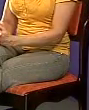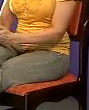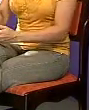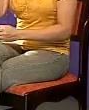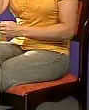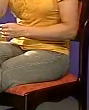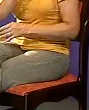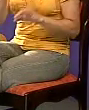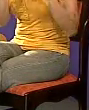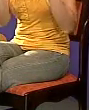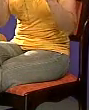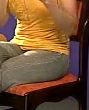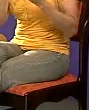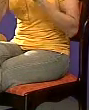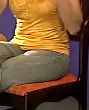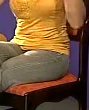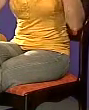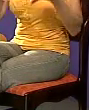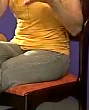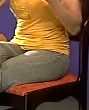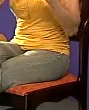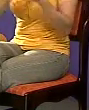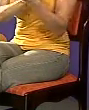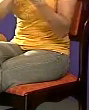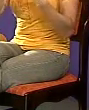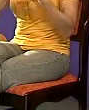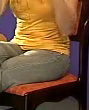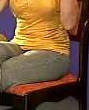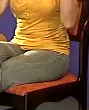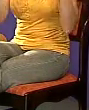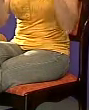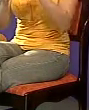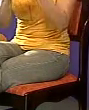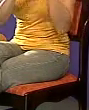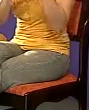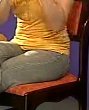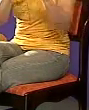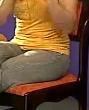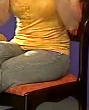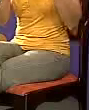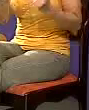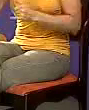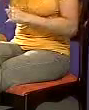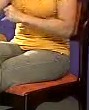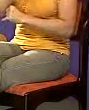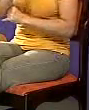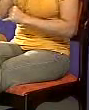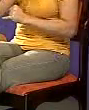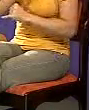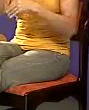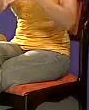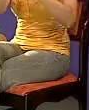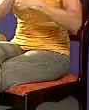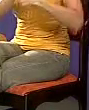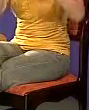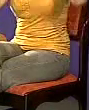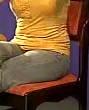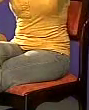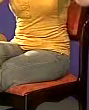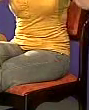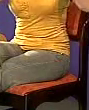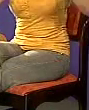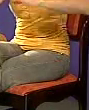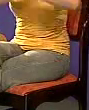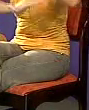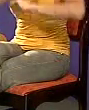Hola, ¿cómo están? Sean bienvenidos a una nueva edición de su programa Nexos. Desde ya lo invitamos para que se informe con nosotros en la